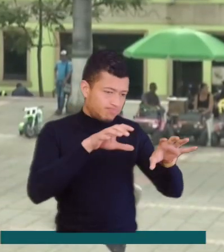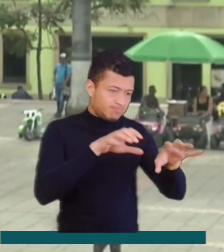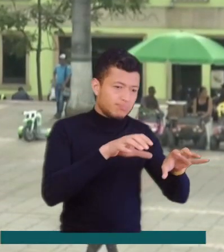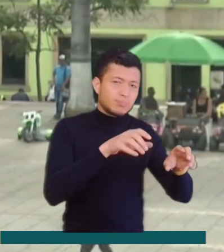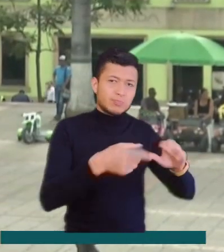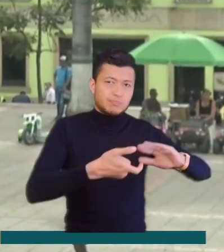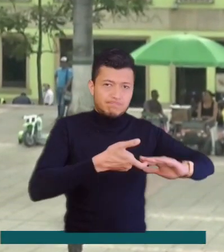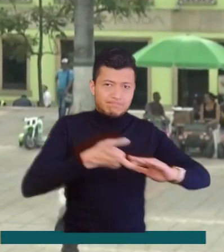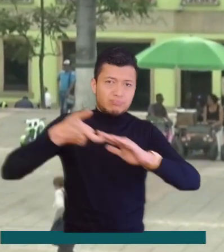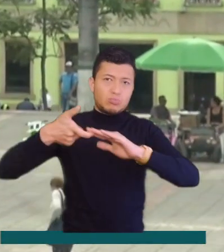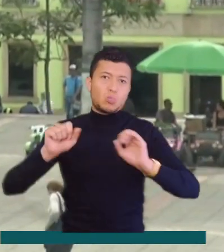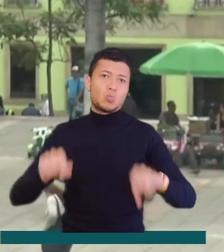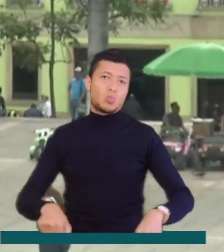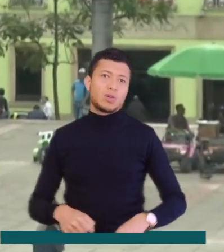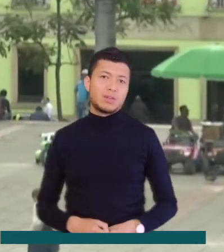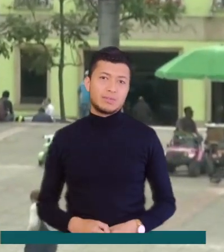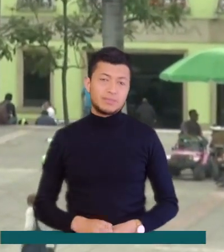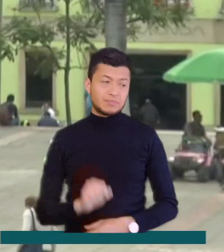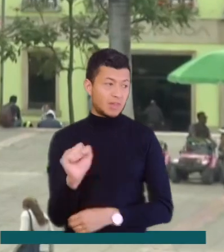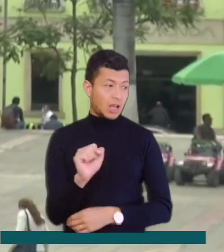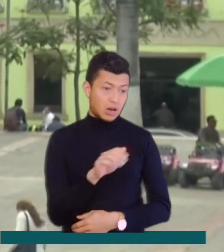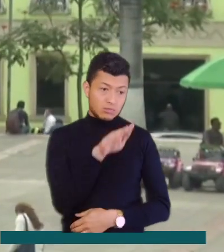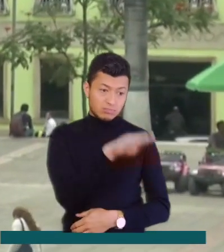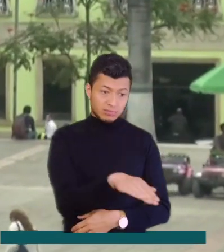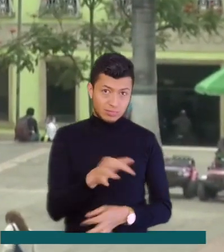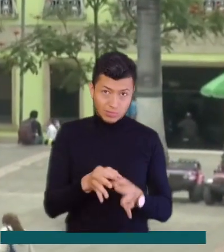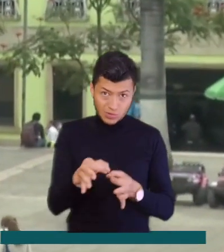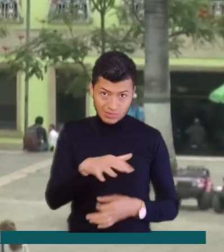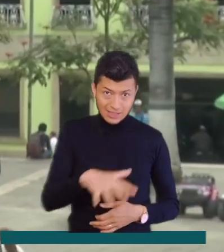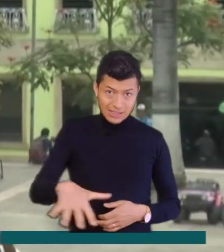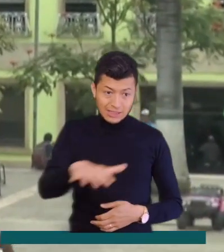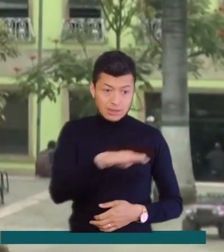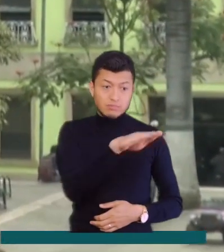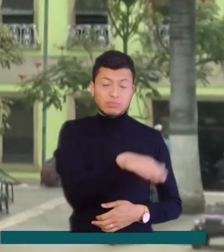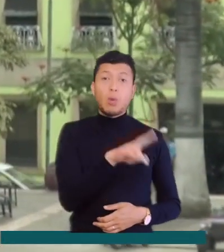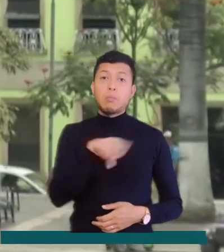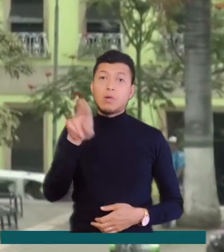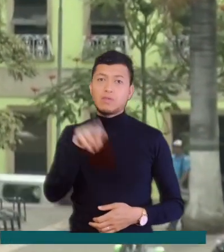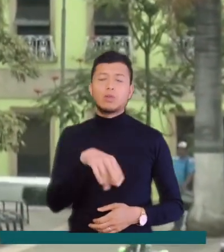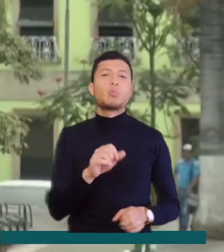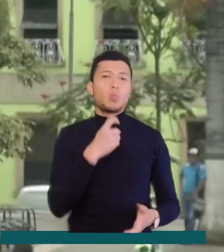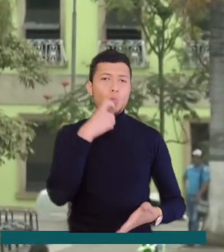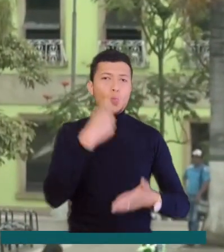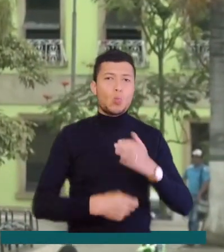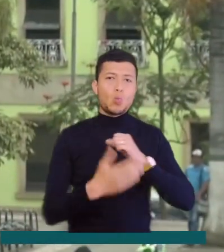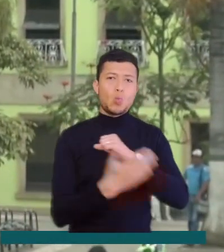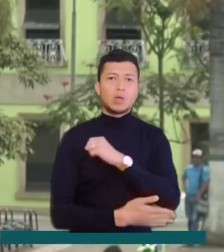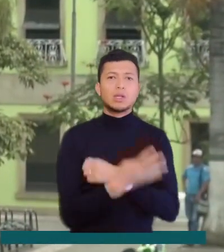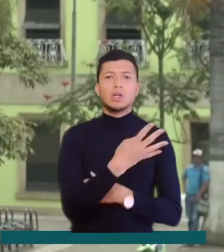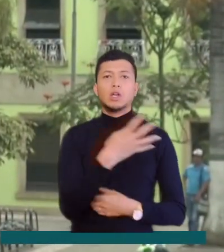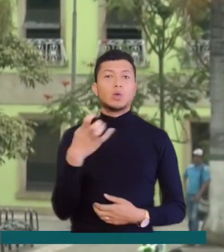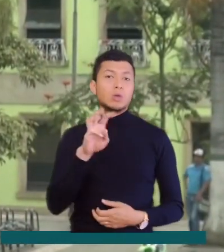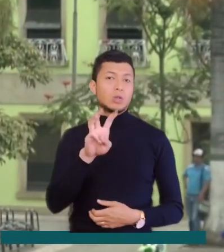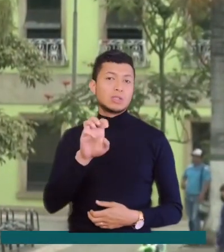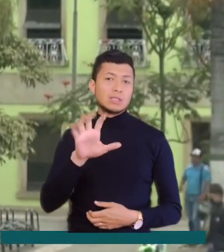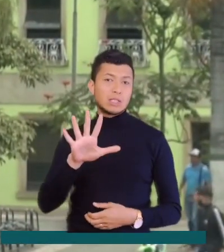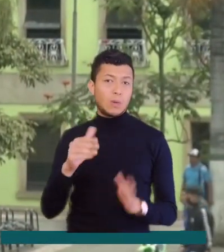Tengan cuenta que si deja su vehículo en una zona no permitida en este municipio, podría enfrentar una multa de hasta